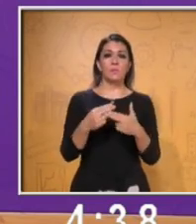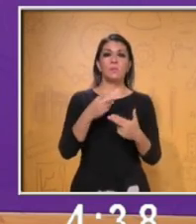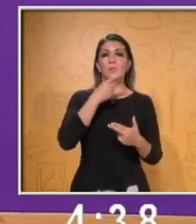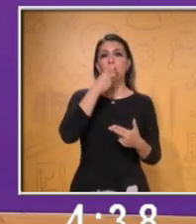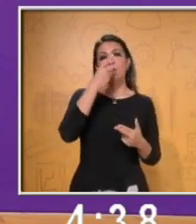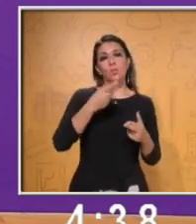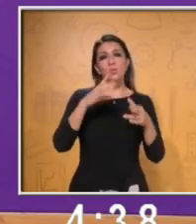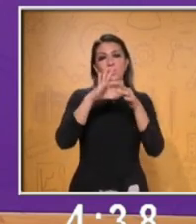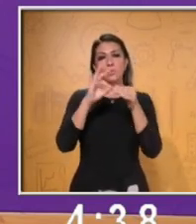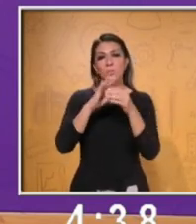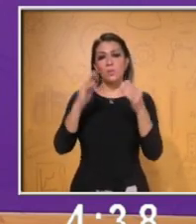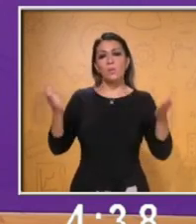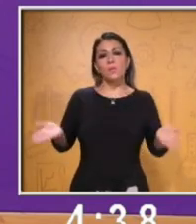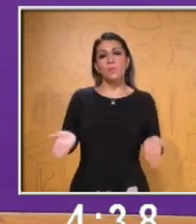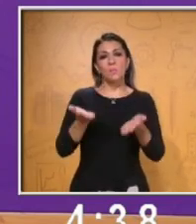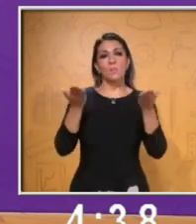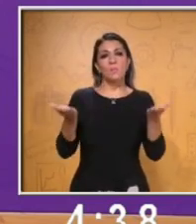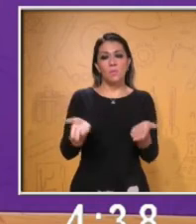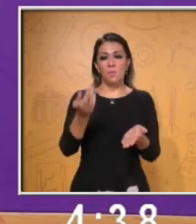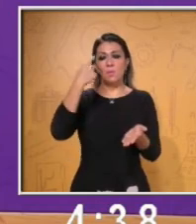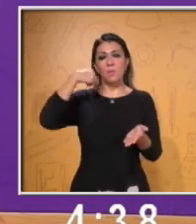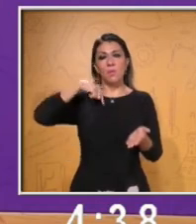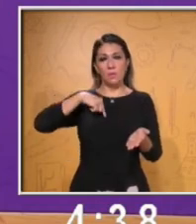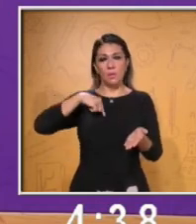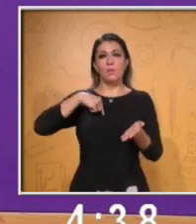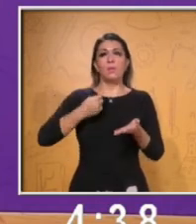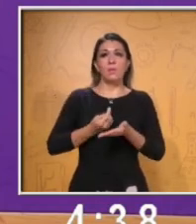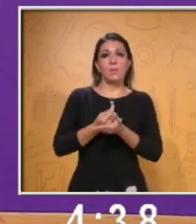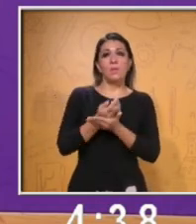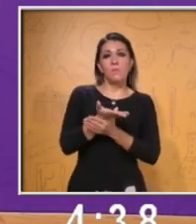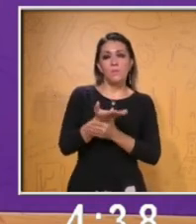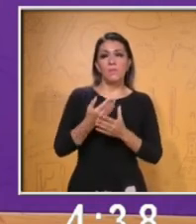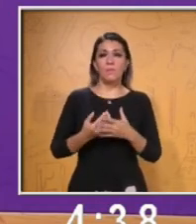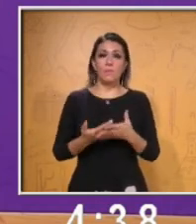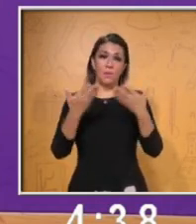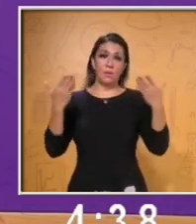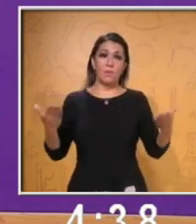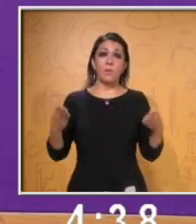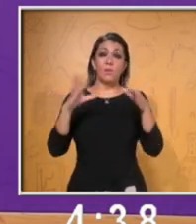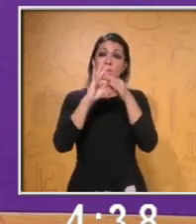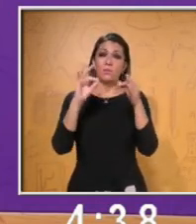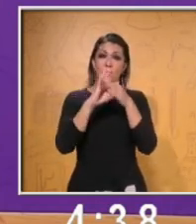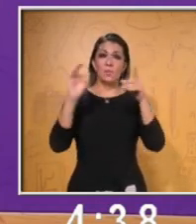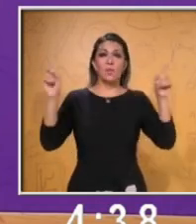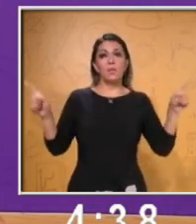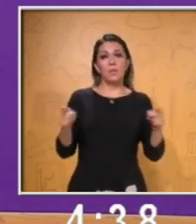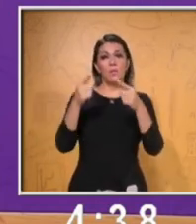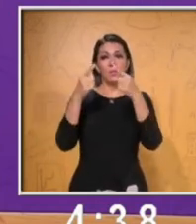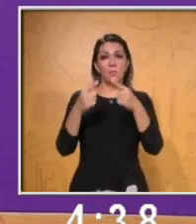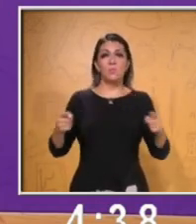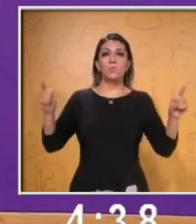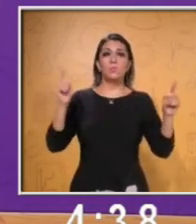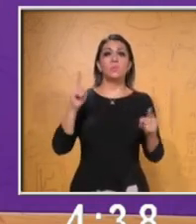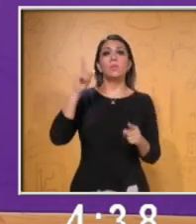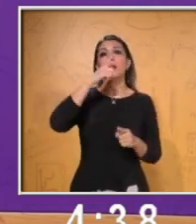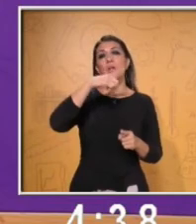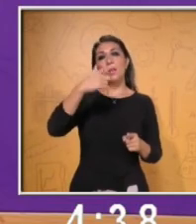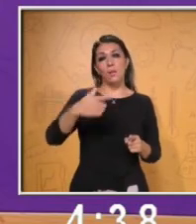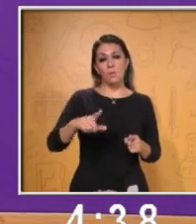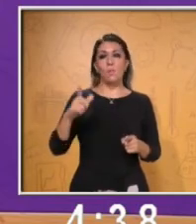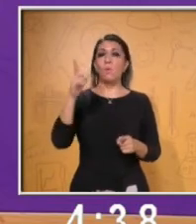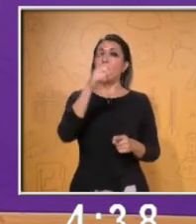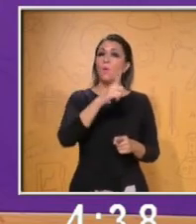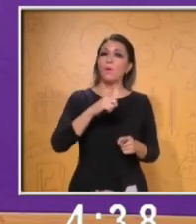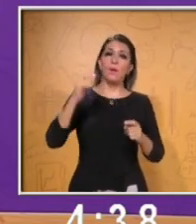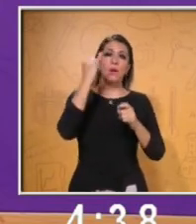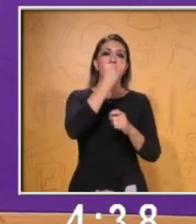motivación interna y externa. El día de hoy nos va a acerca de la música y del lenguaje o el idioma y cómo